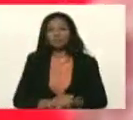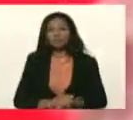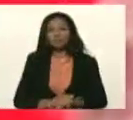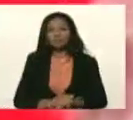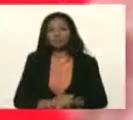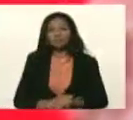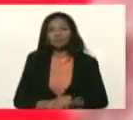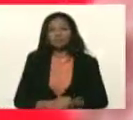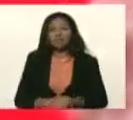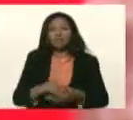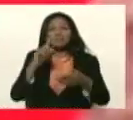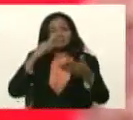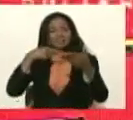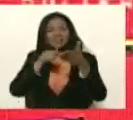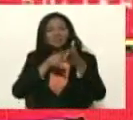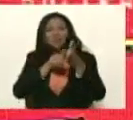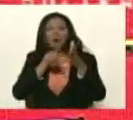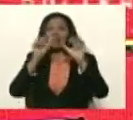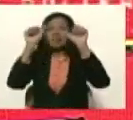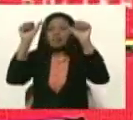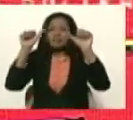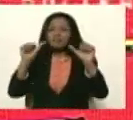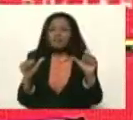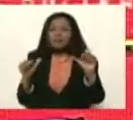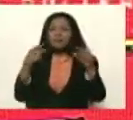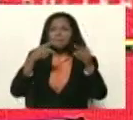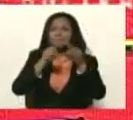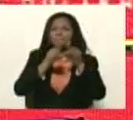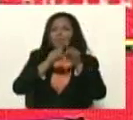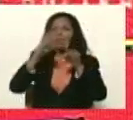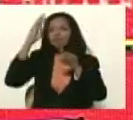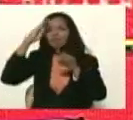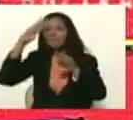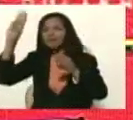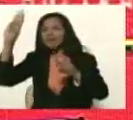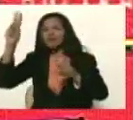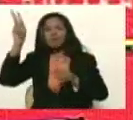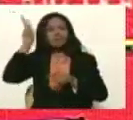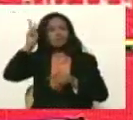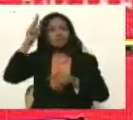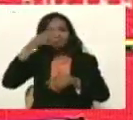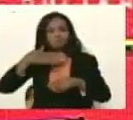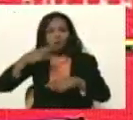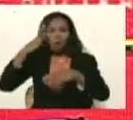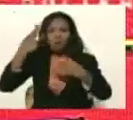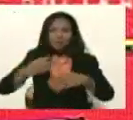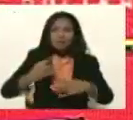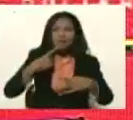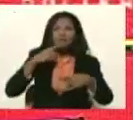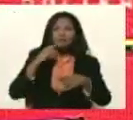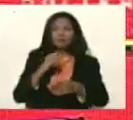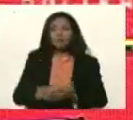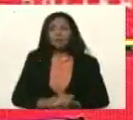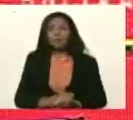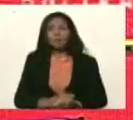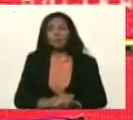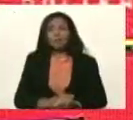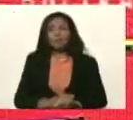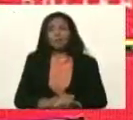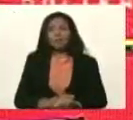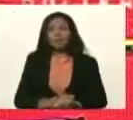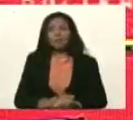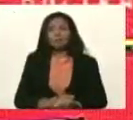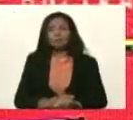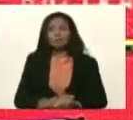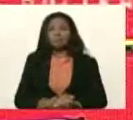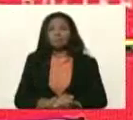tiene calendario azteca, milenario, y con este calendario